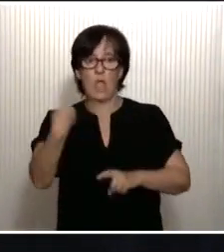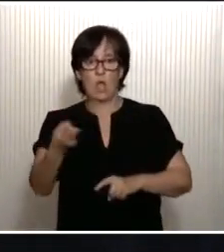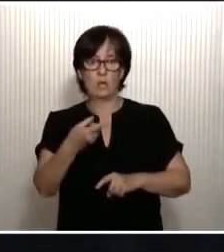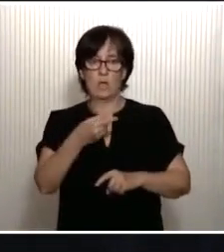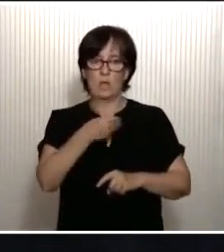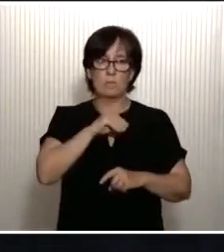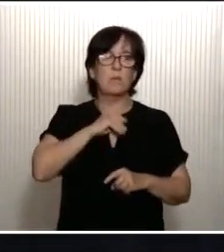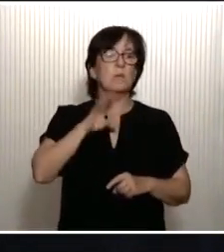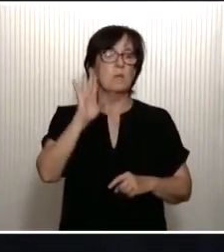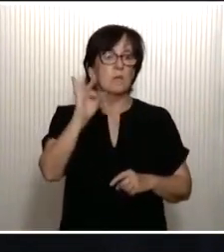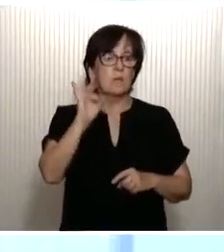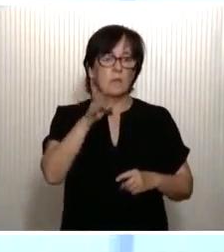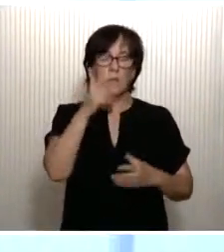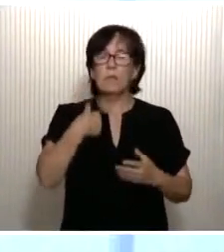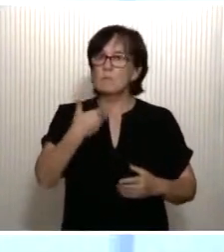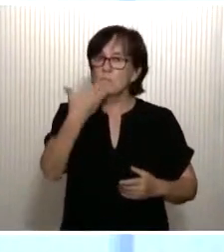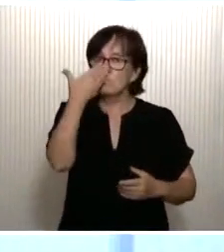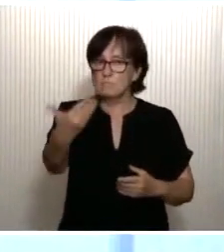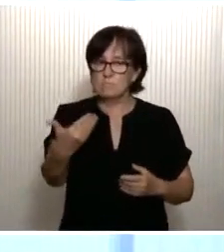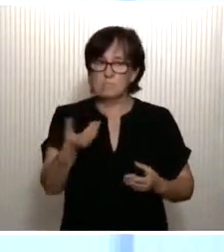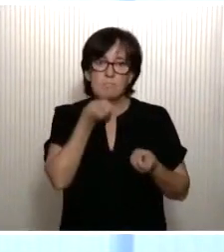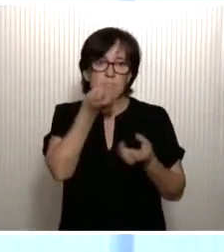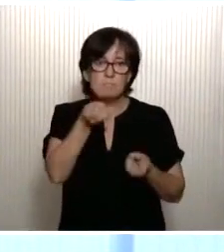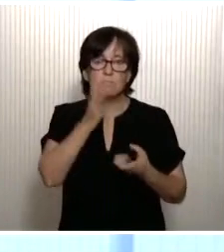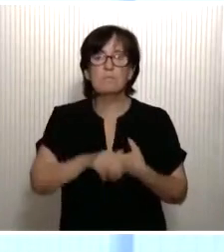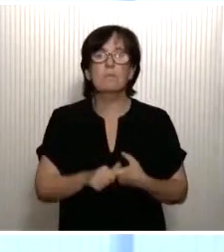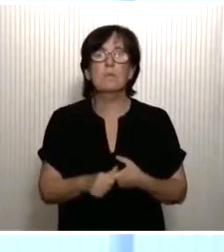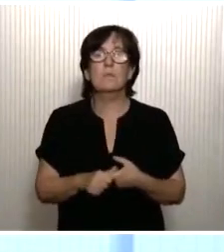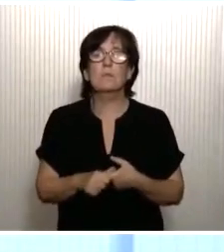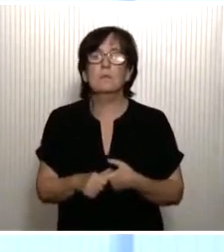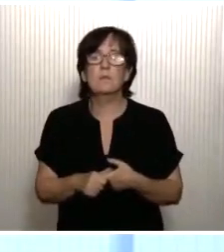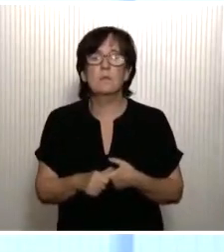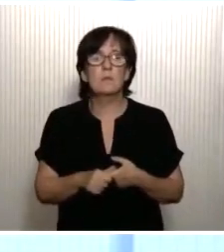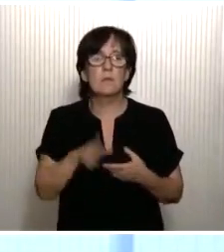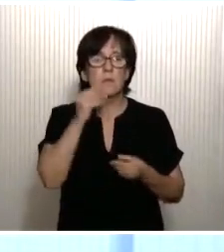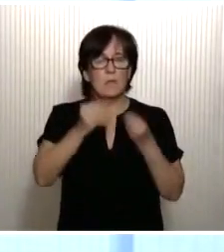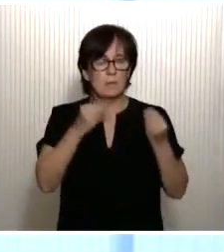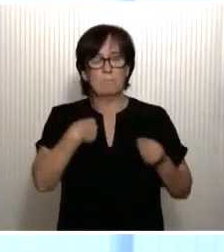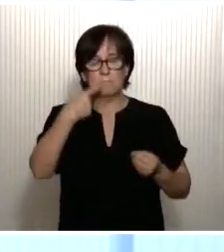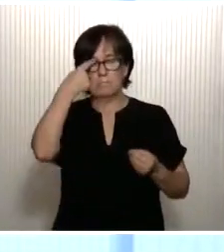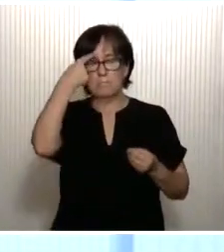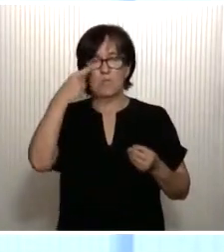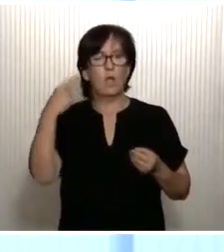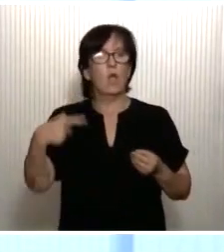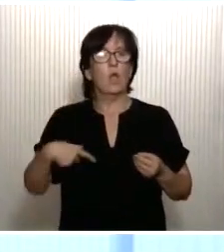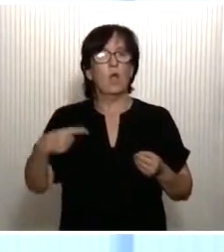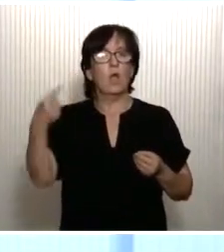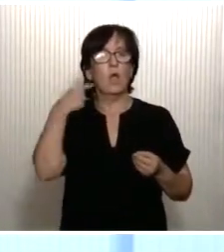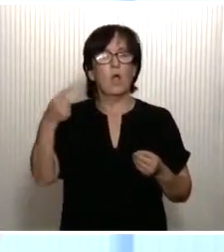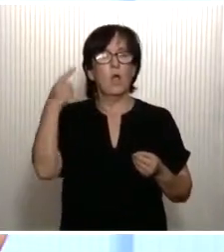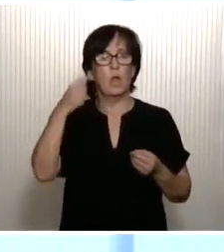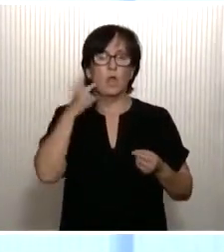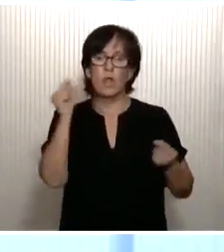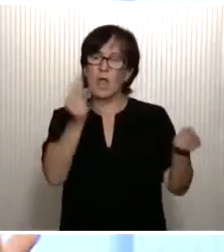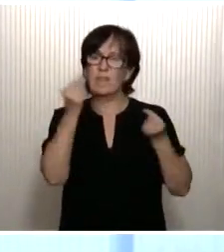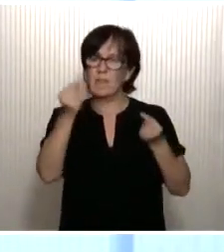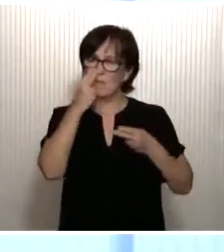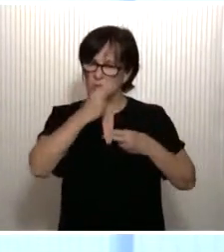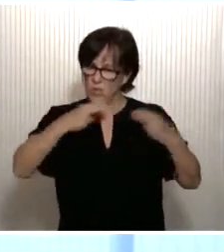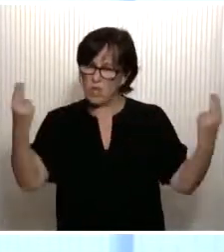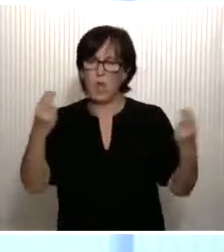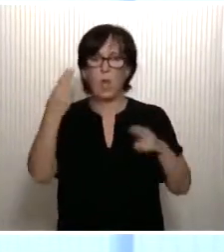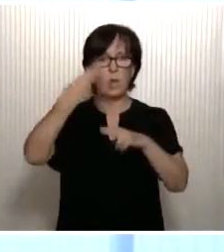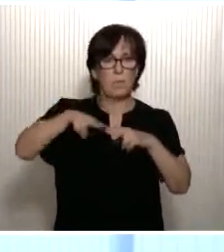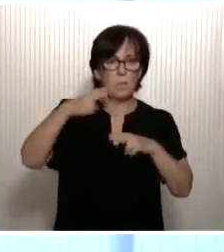Fíjense, les confesaré que me choca incluso oír en el debate público, en el debate